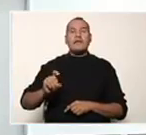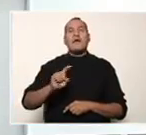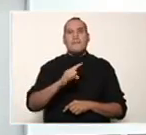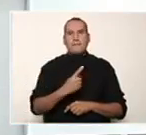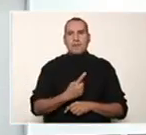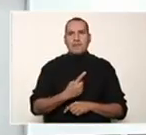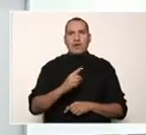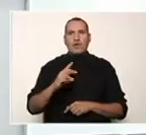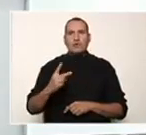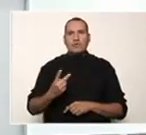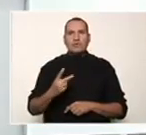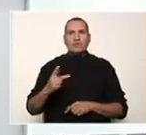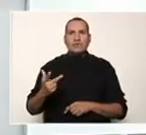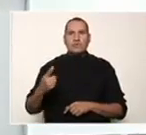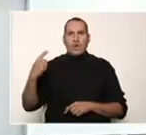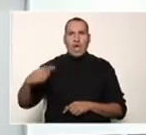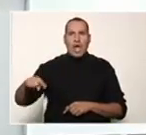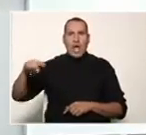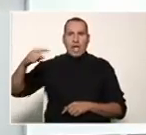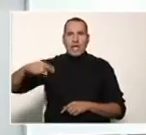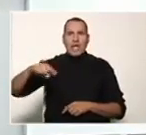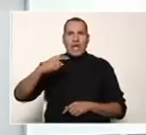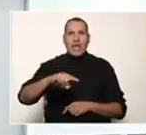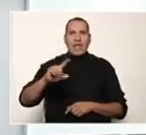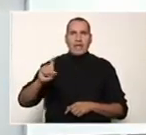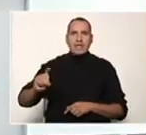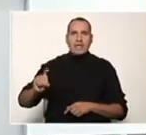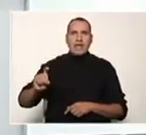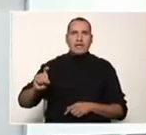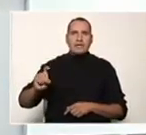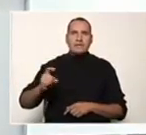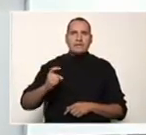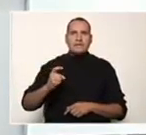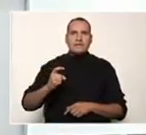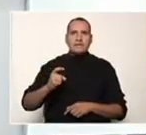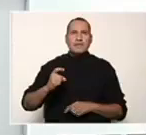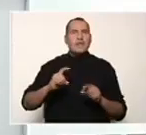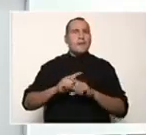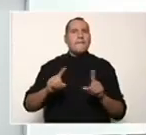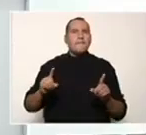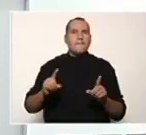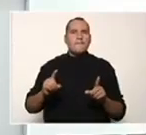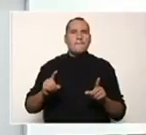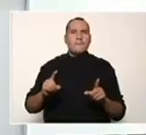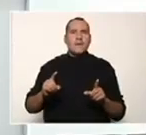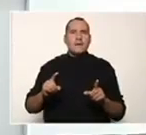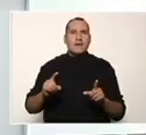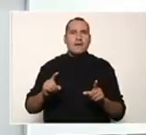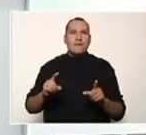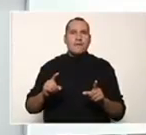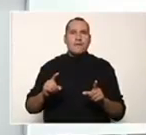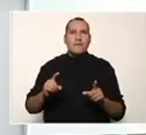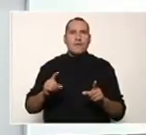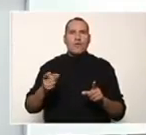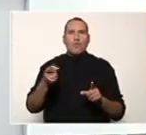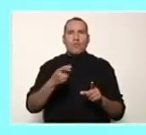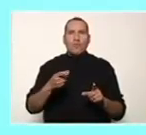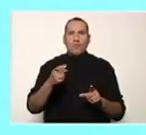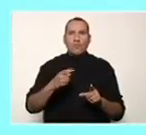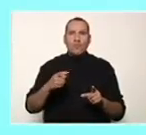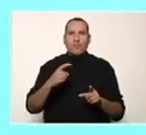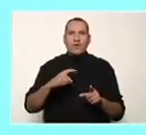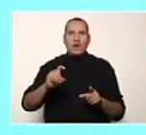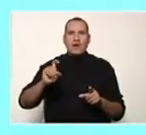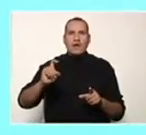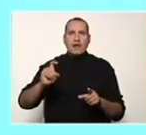está en el segundo término y X está en el tercer término. Pero el máximo común divisor me dice que saque la letra que es